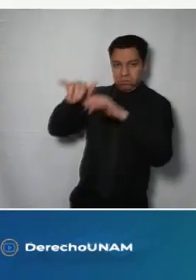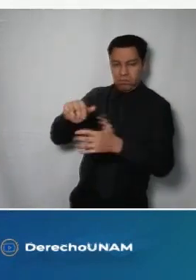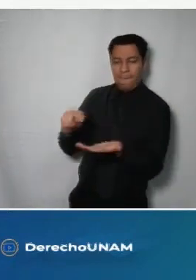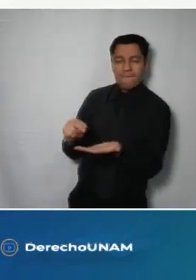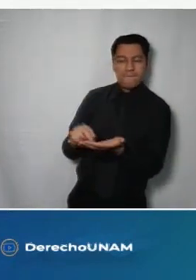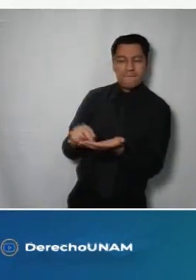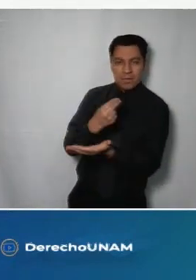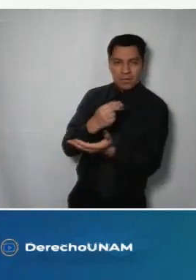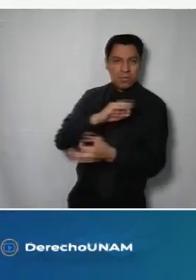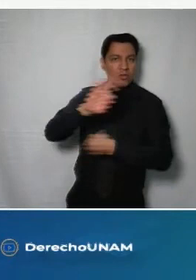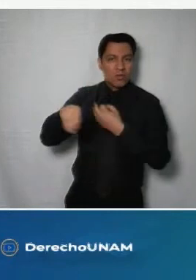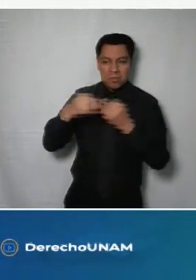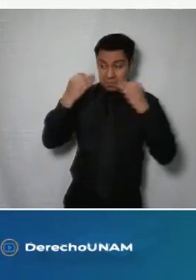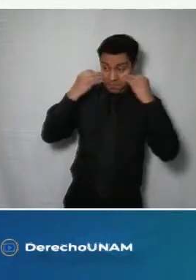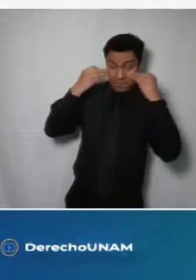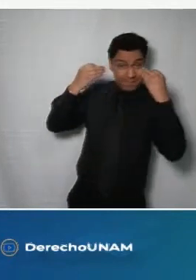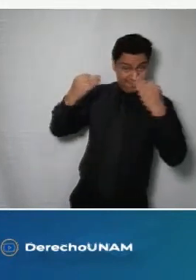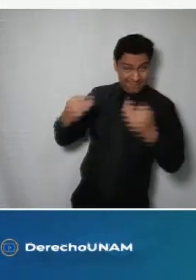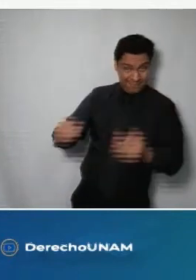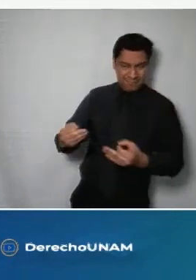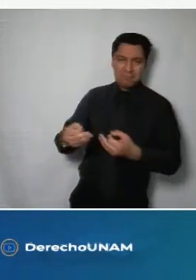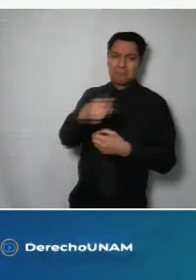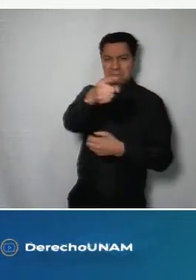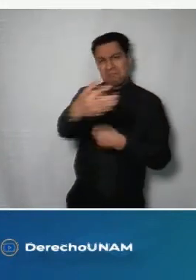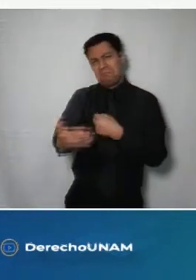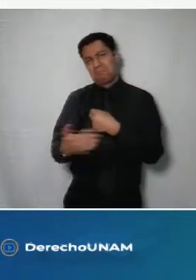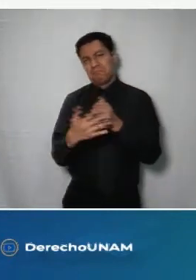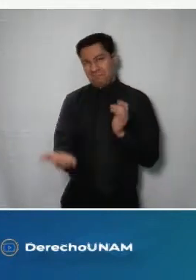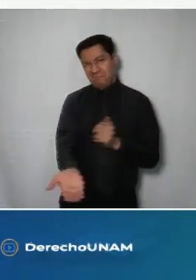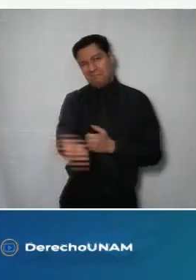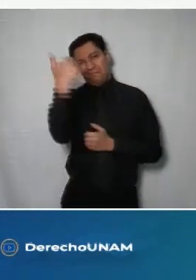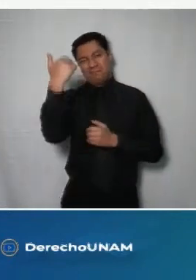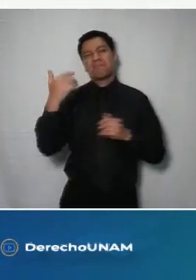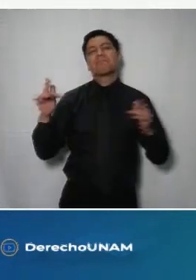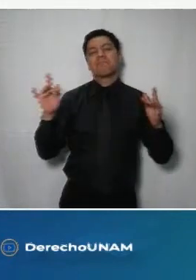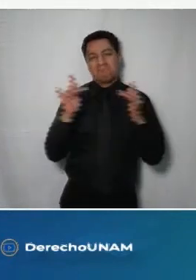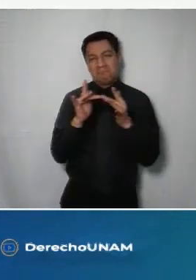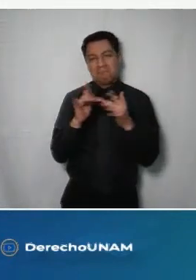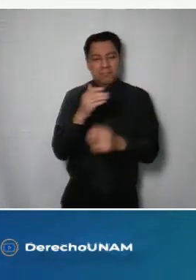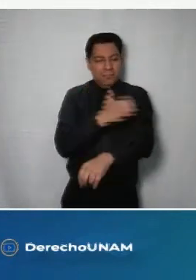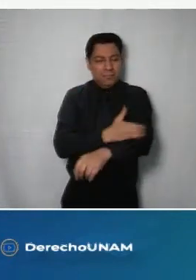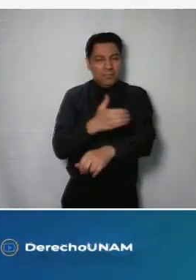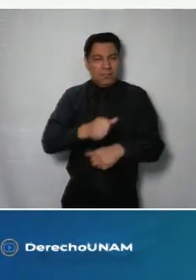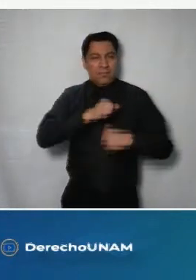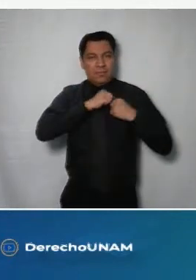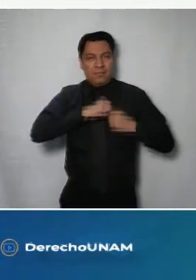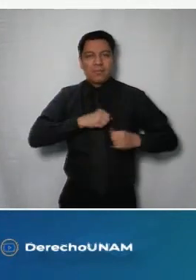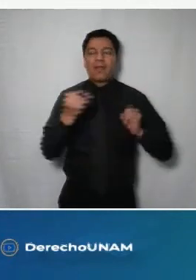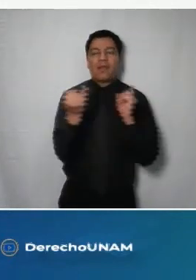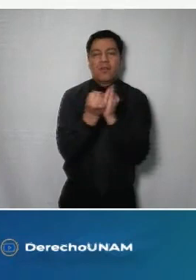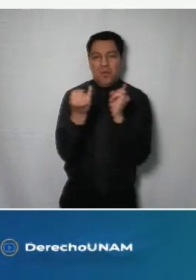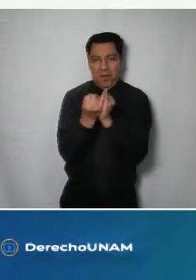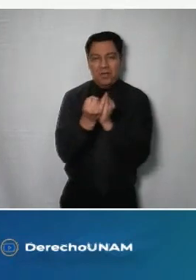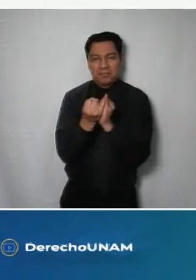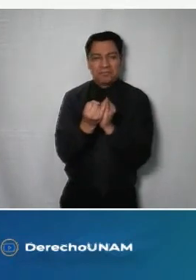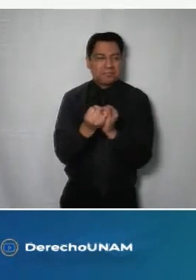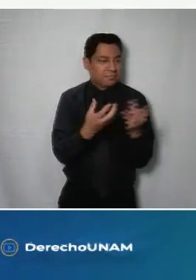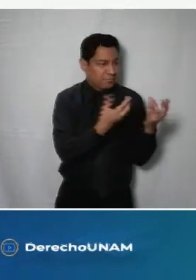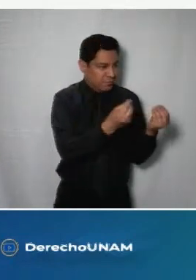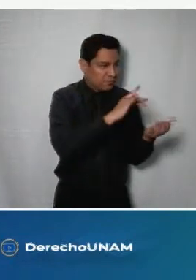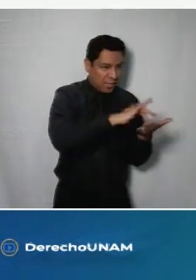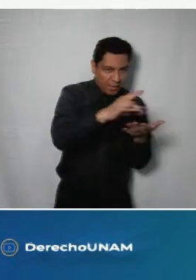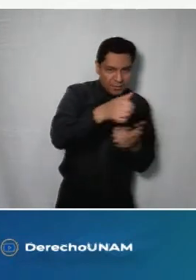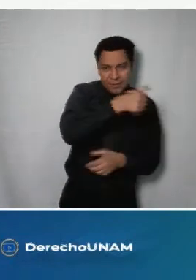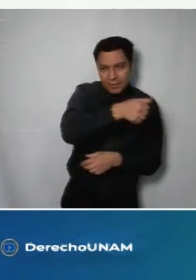naturalmente que nos acompañen las actividades que han sido ya anunciadas por mis colegas comisionadas y comisionado pues de nueva cuenta